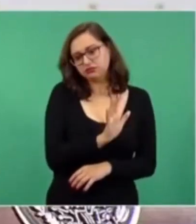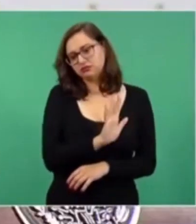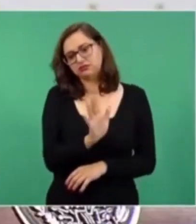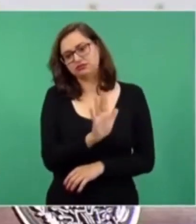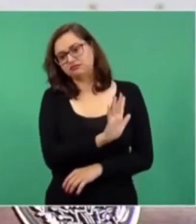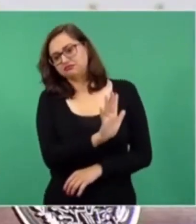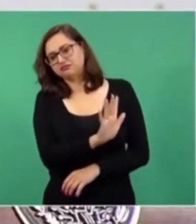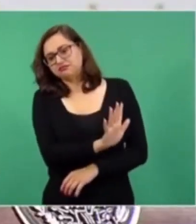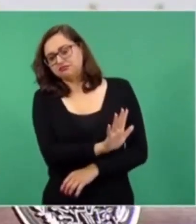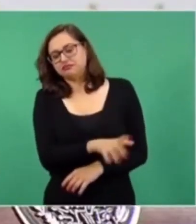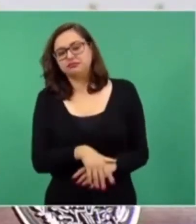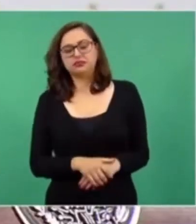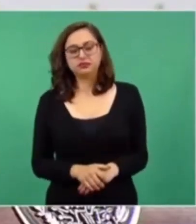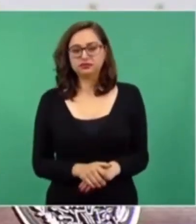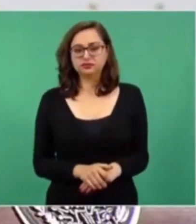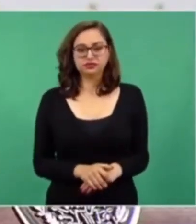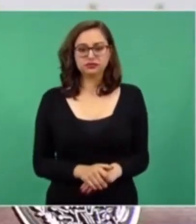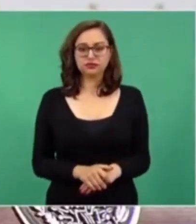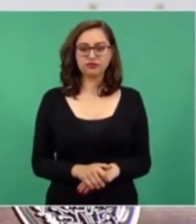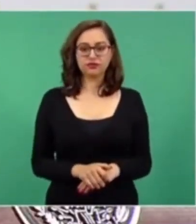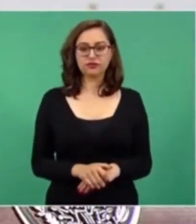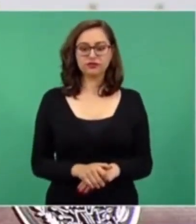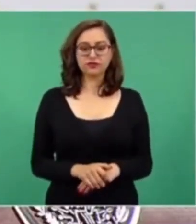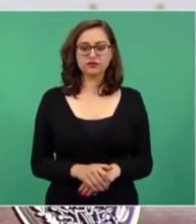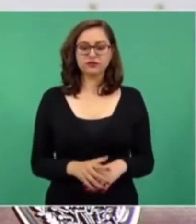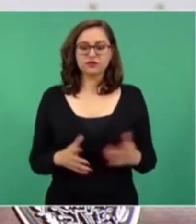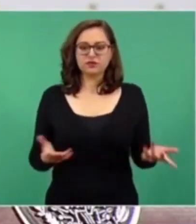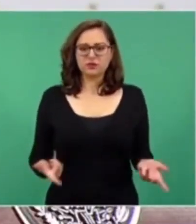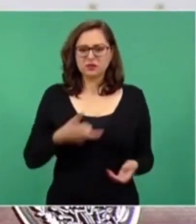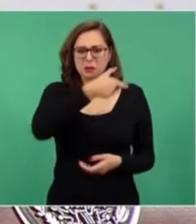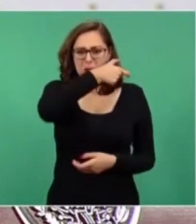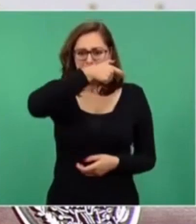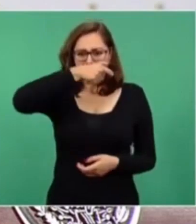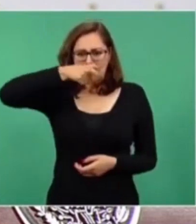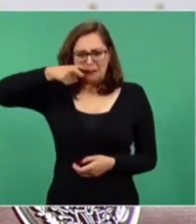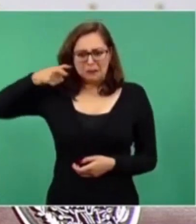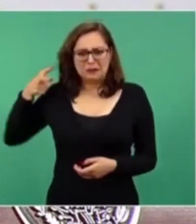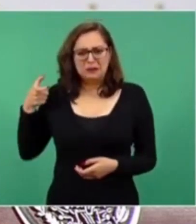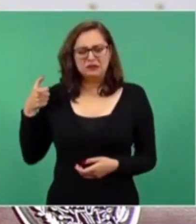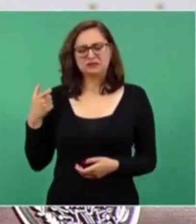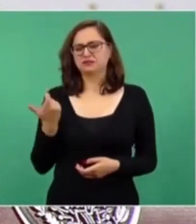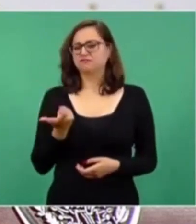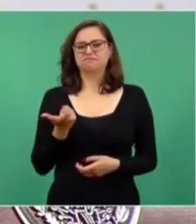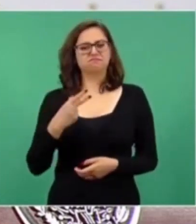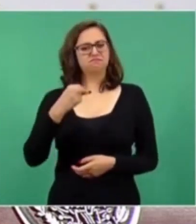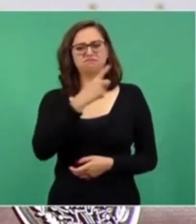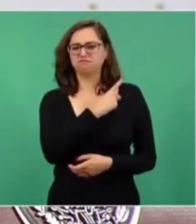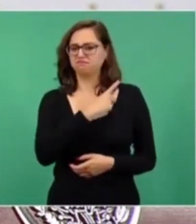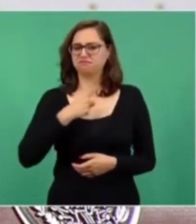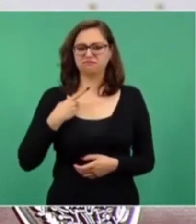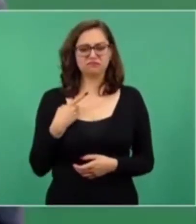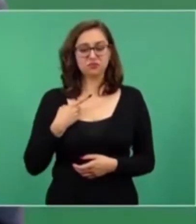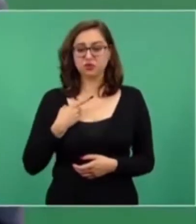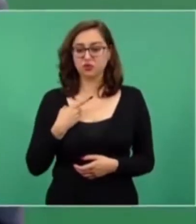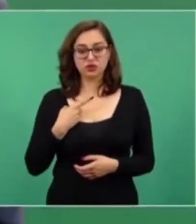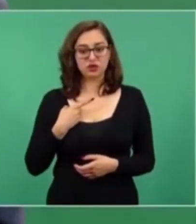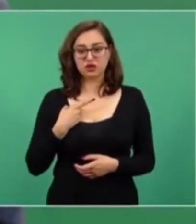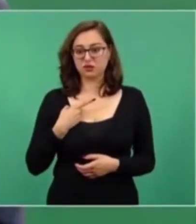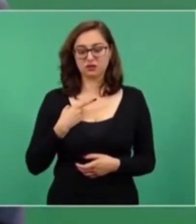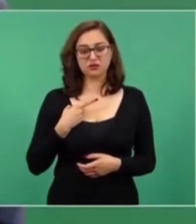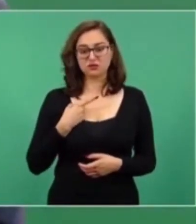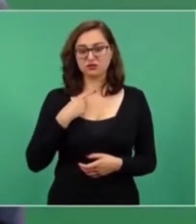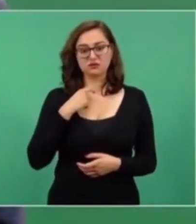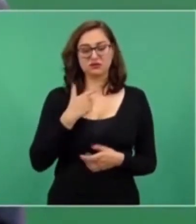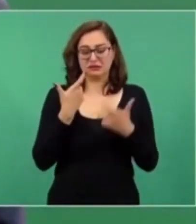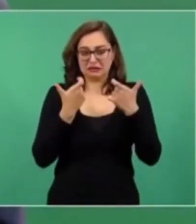No hay que ambicionar así lo material,